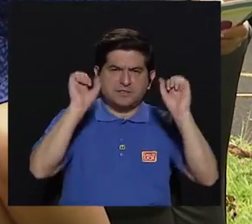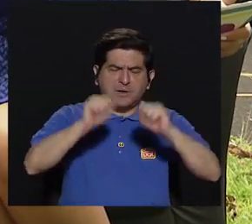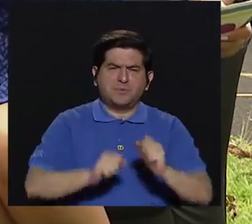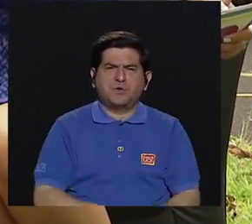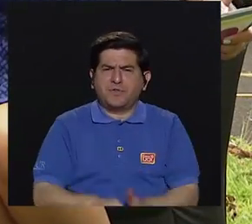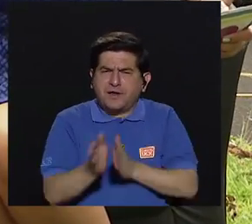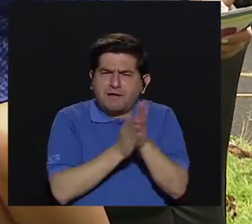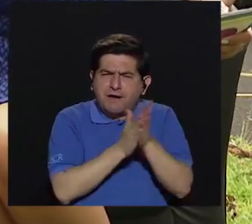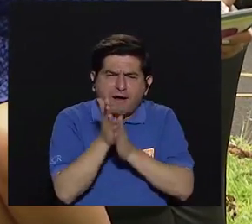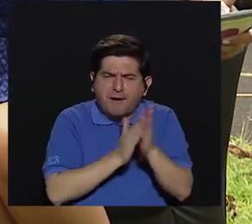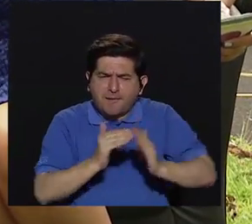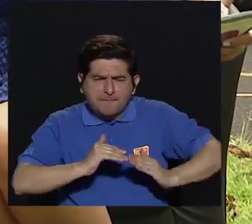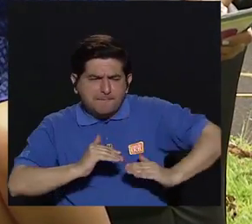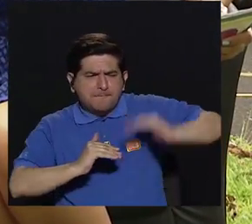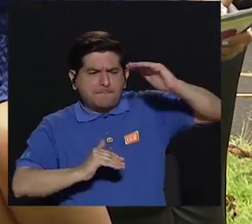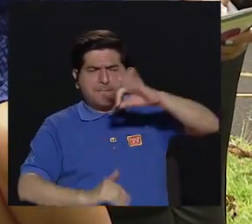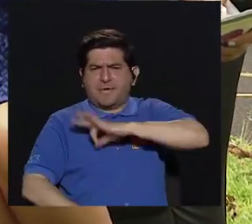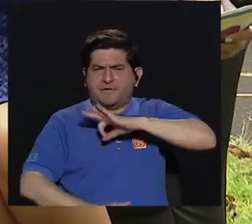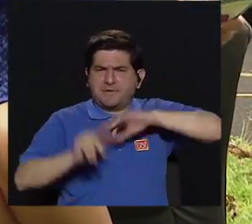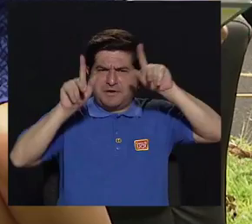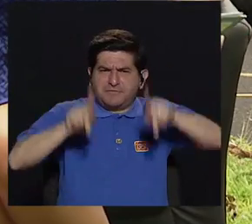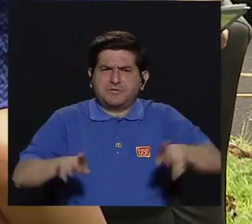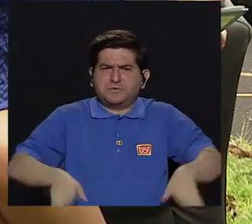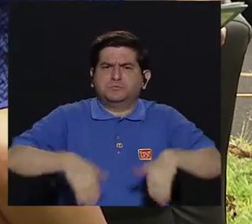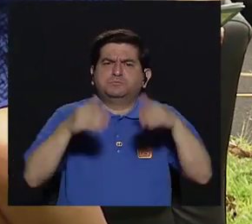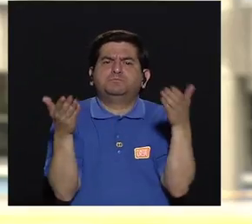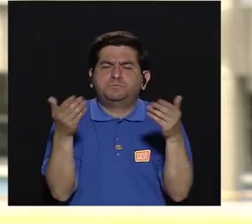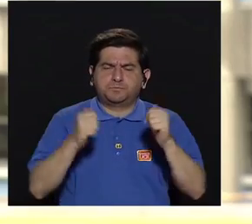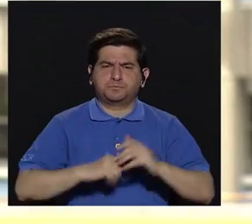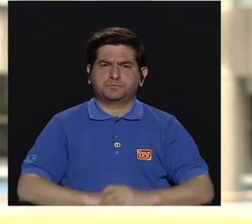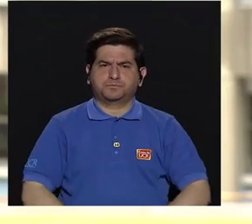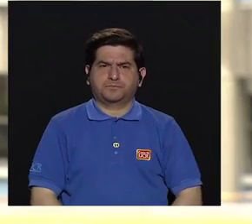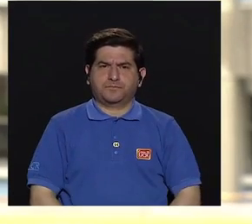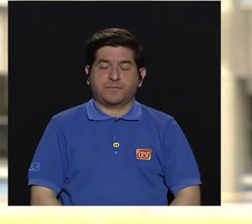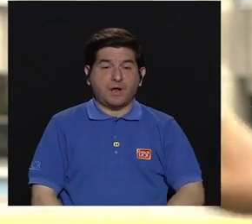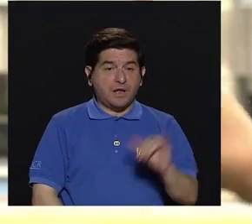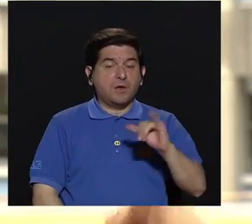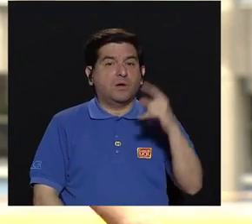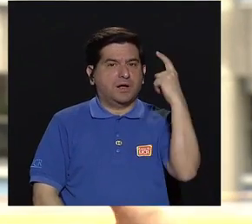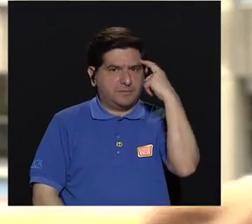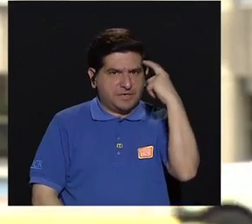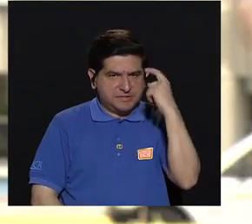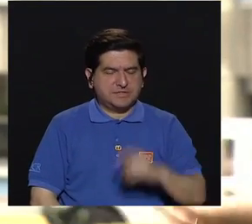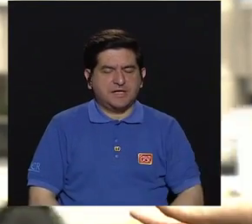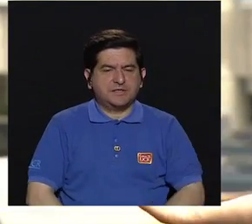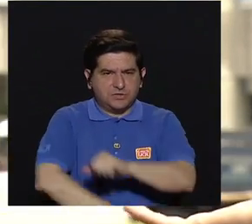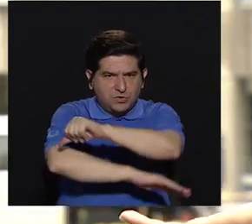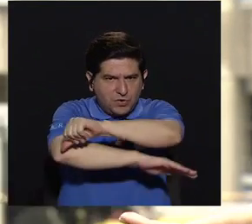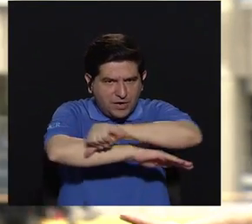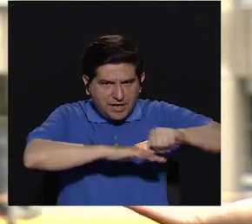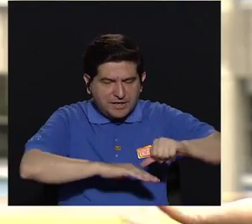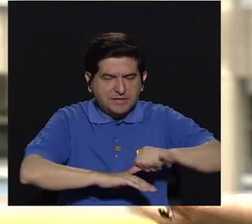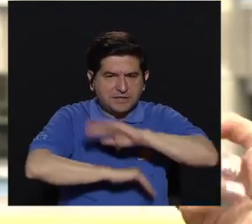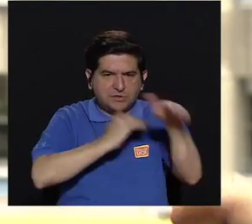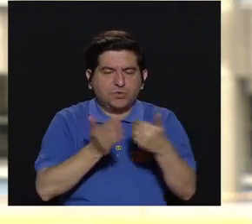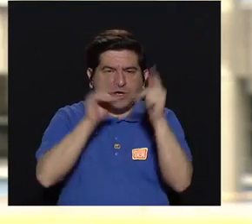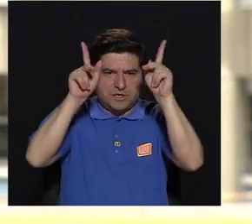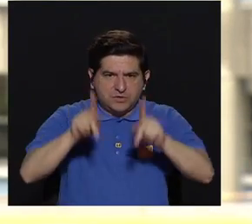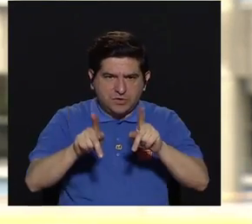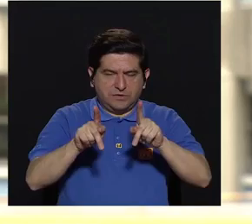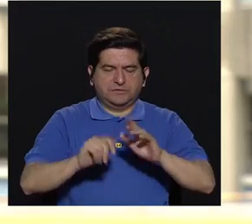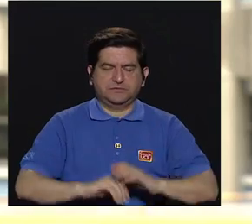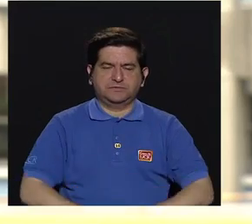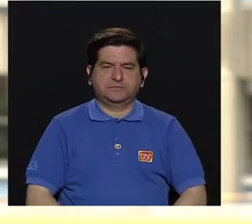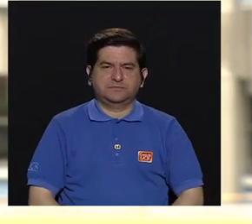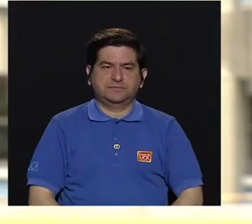pueden maximizar en beneficio de las personas? Y considerando la arquitectura para todos. Sí, ¿cómo no?